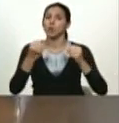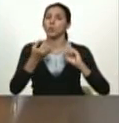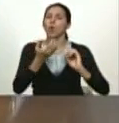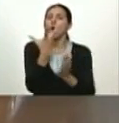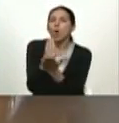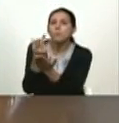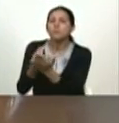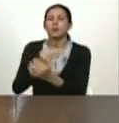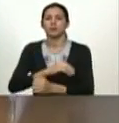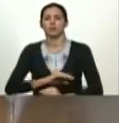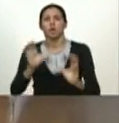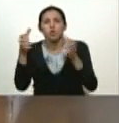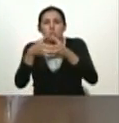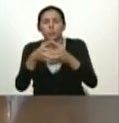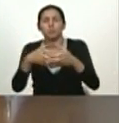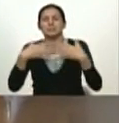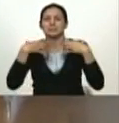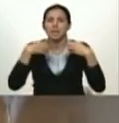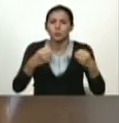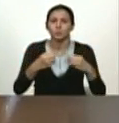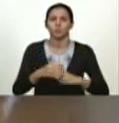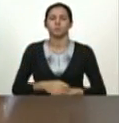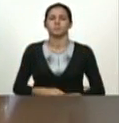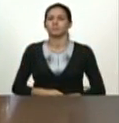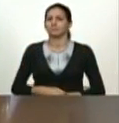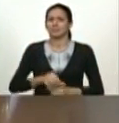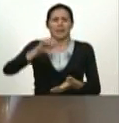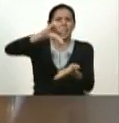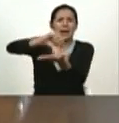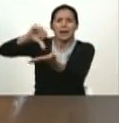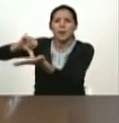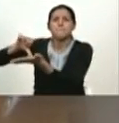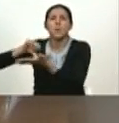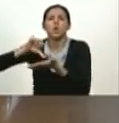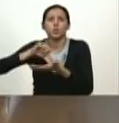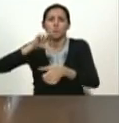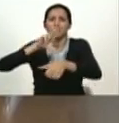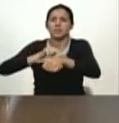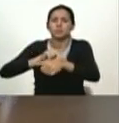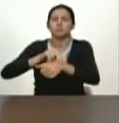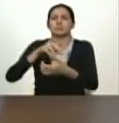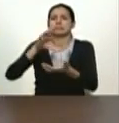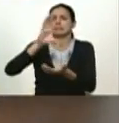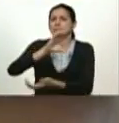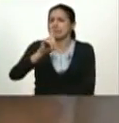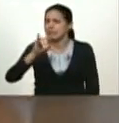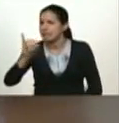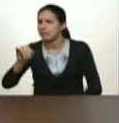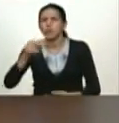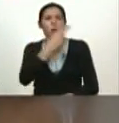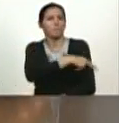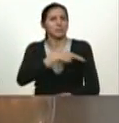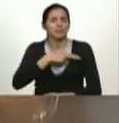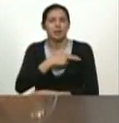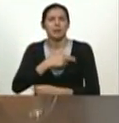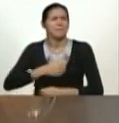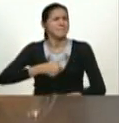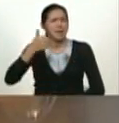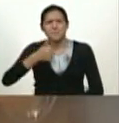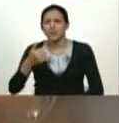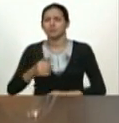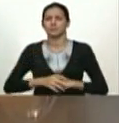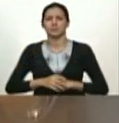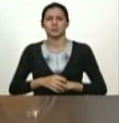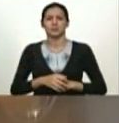fuerzas de salud en cada módulo en cada ambulatorio en cada hospital incrementarlos acrecentarlos y